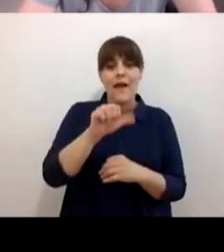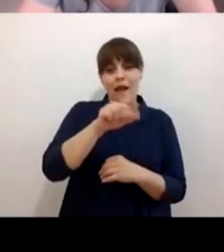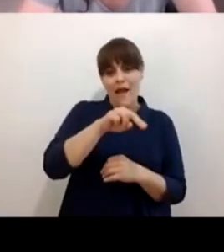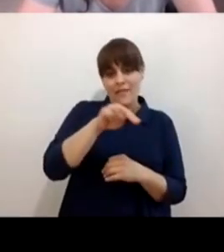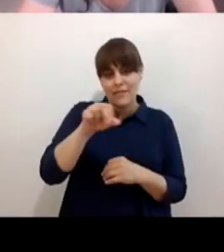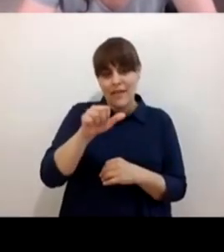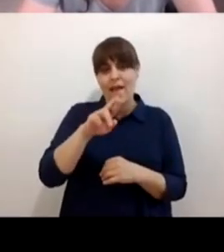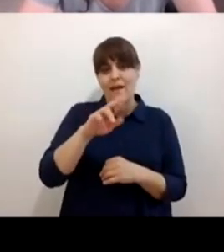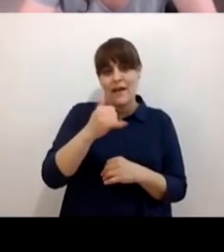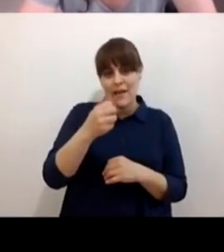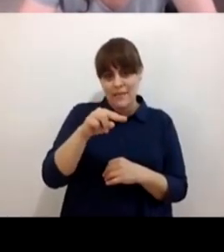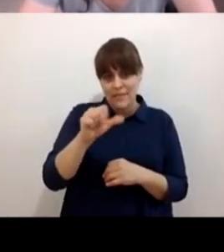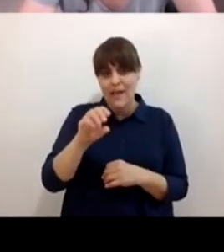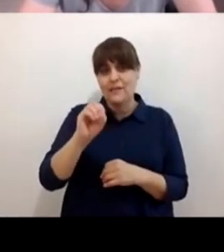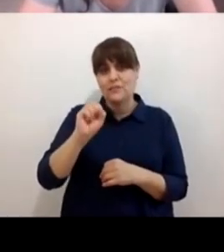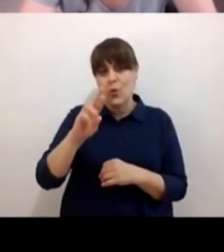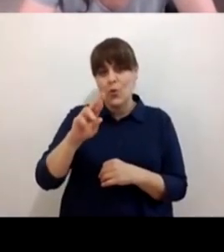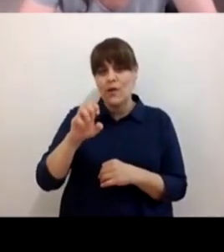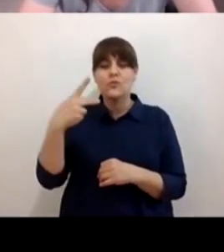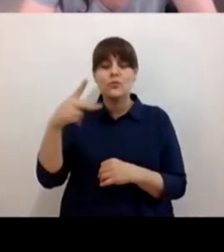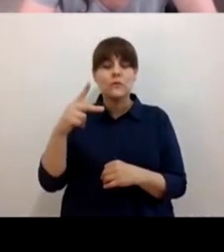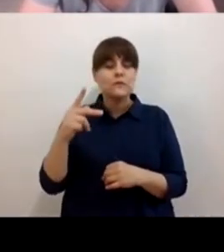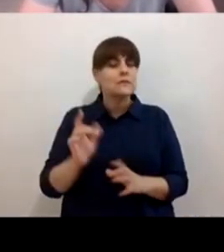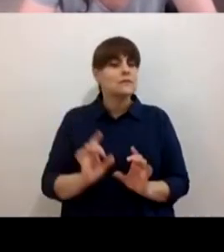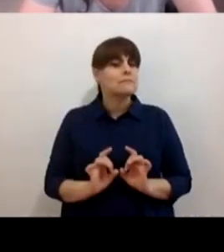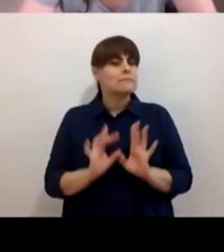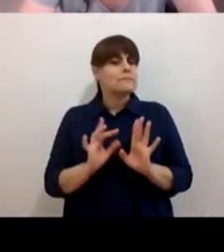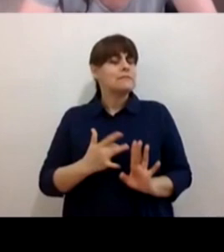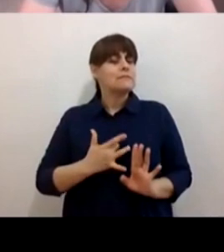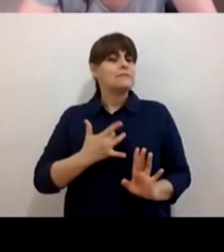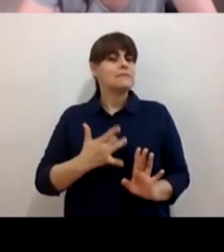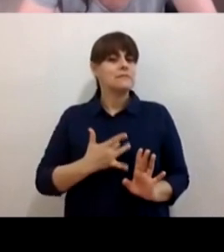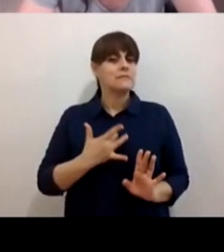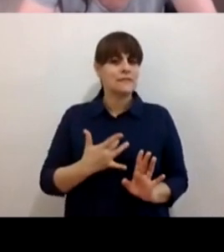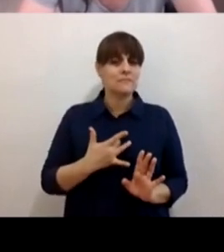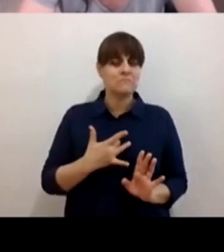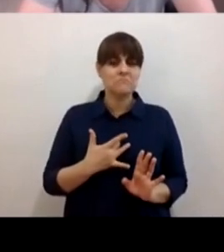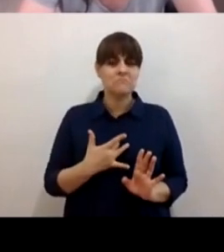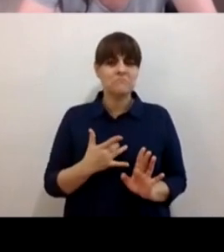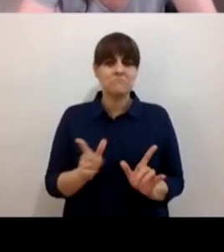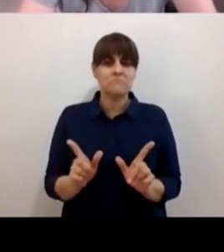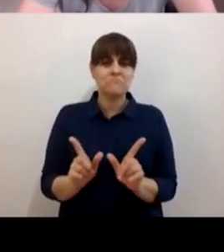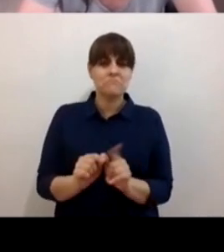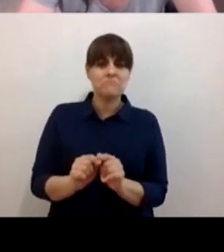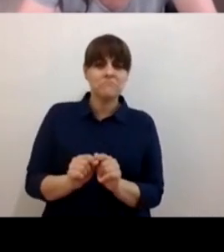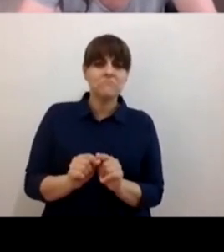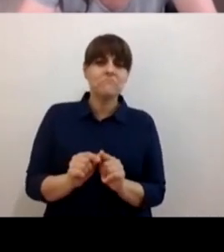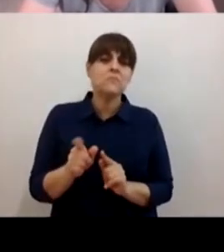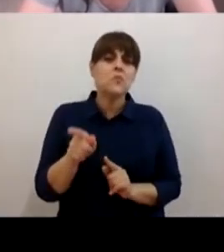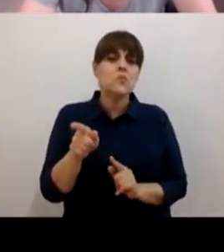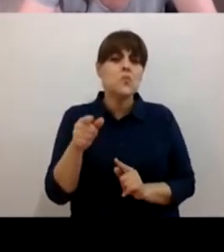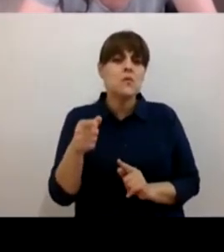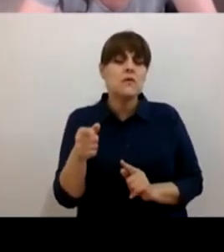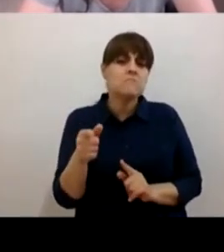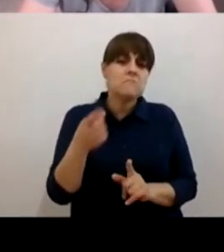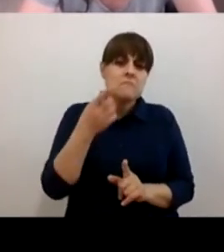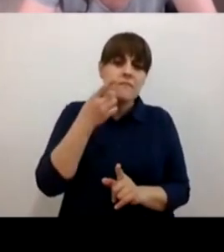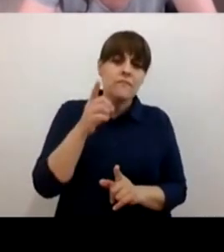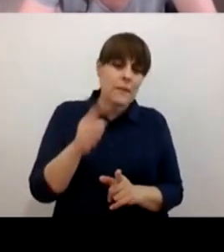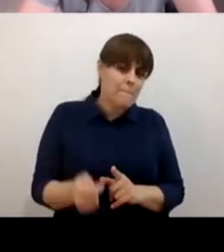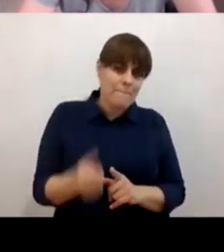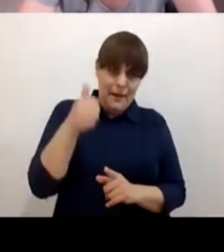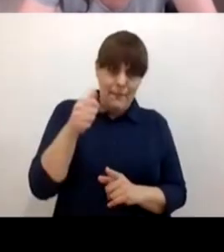corazón y a tu mente una reacción así de unos seis minutillos cinco o seis que nos regalaras te lanzo a ti al